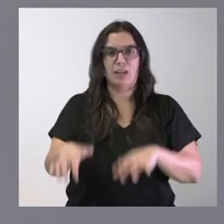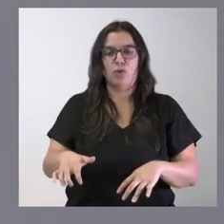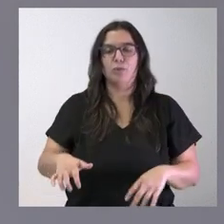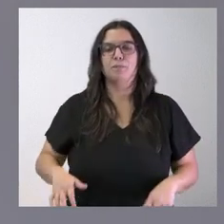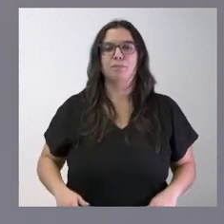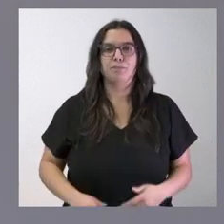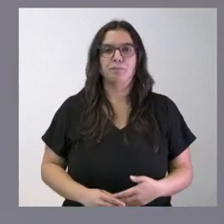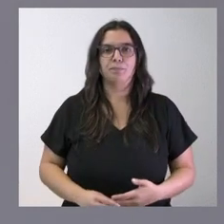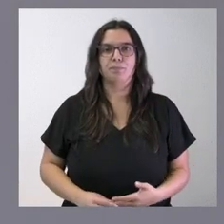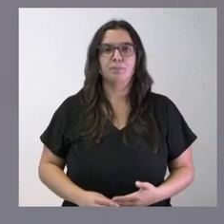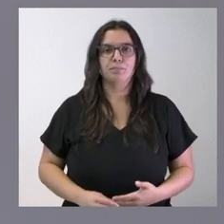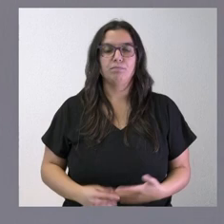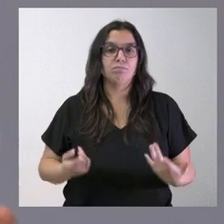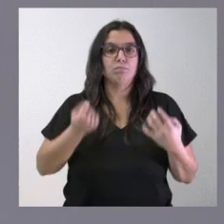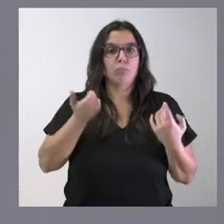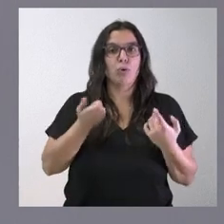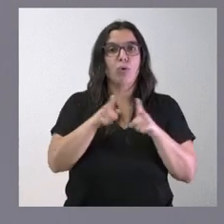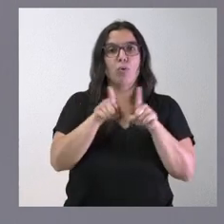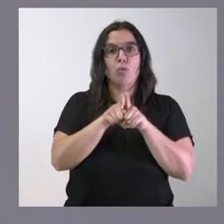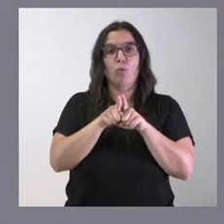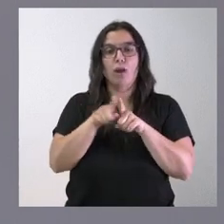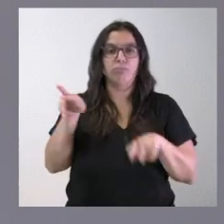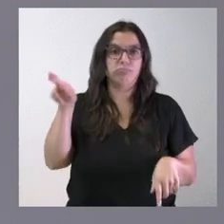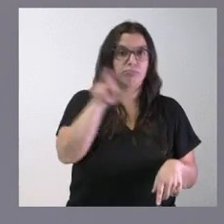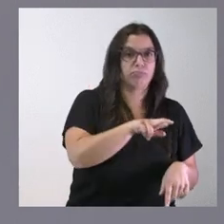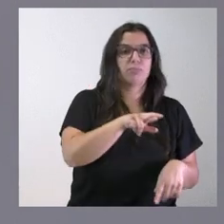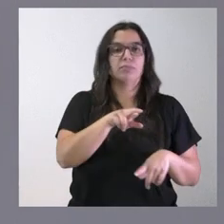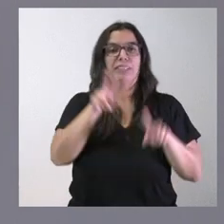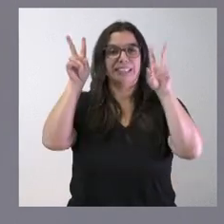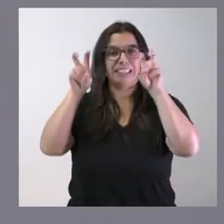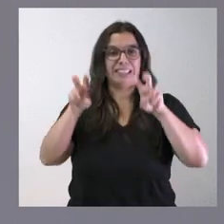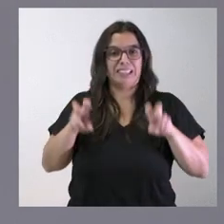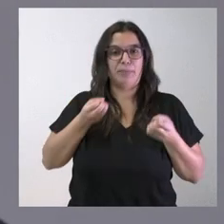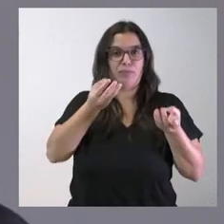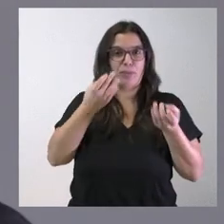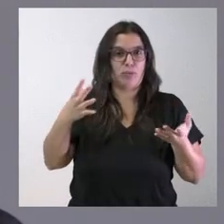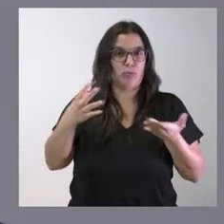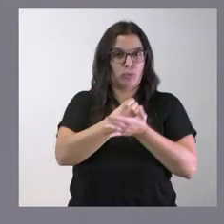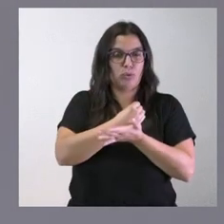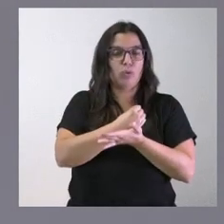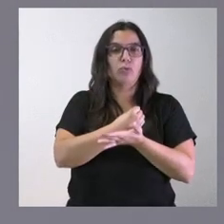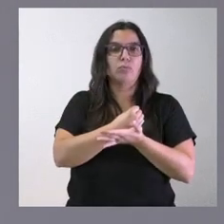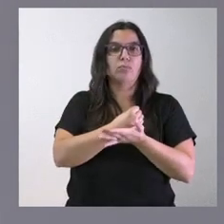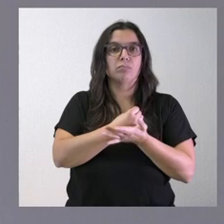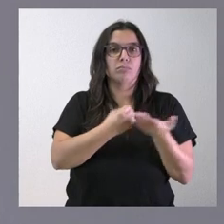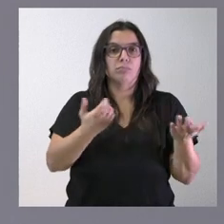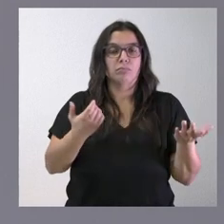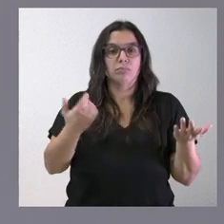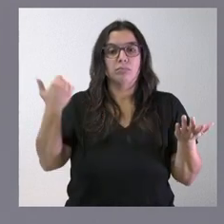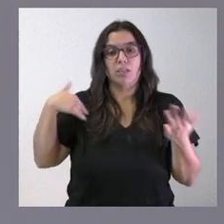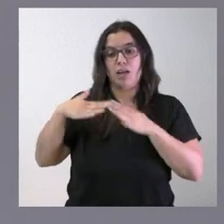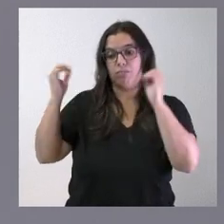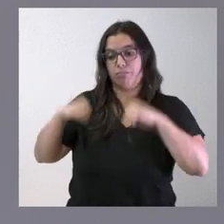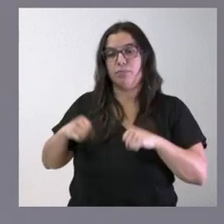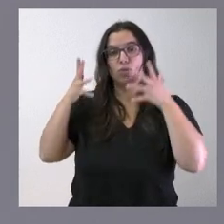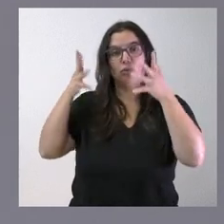León. Este es un poco el repaso de toda la información que se ha abordado en el